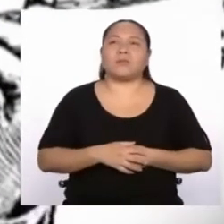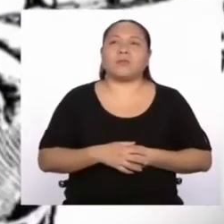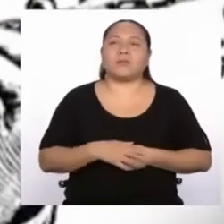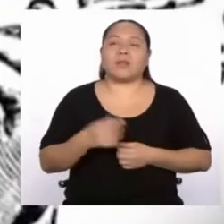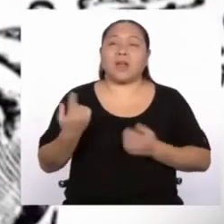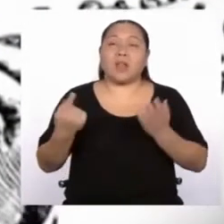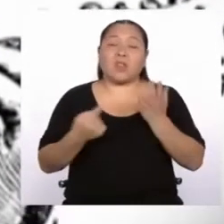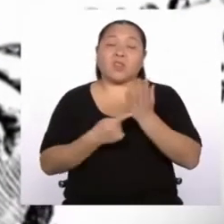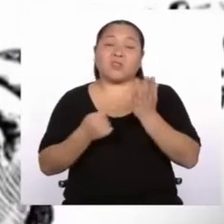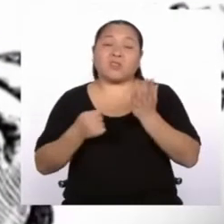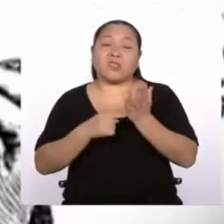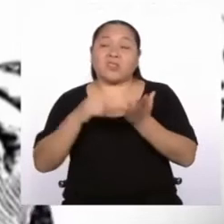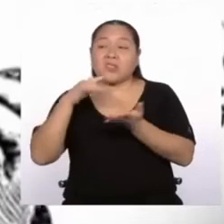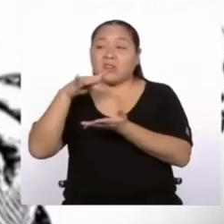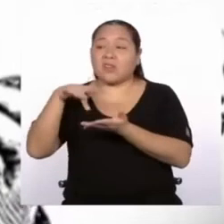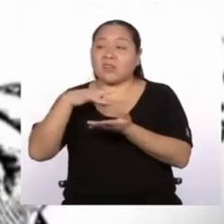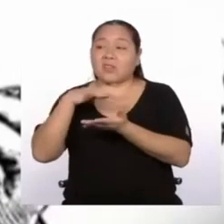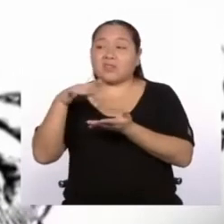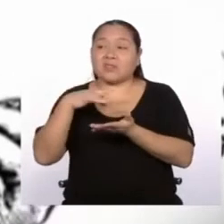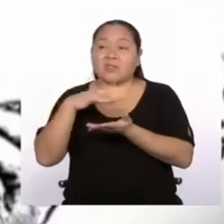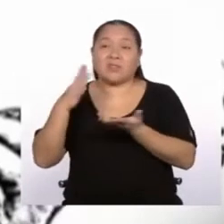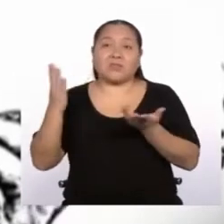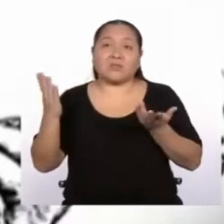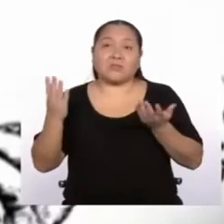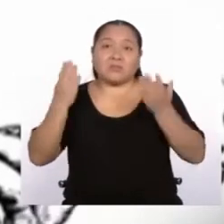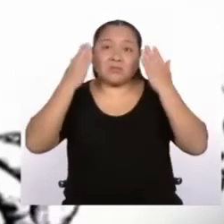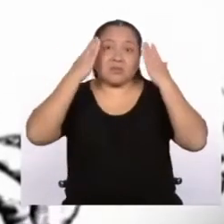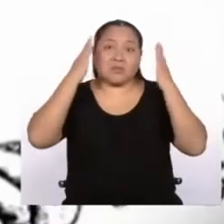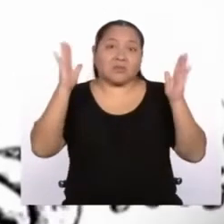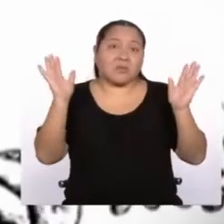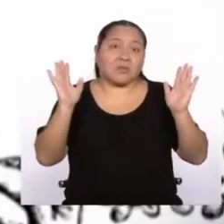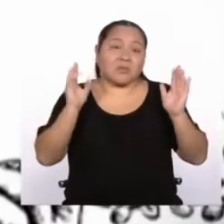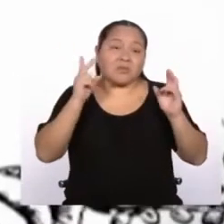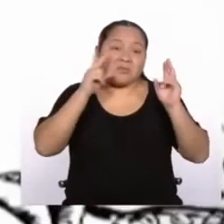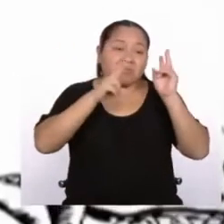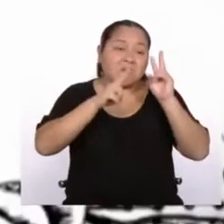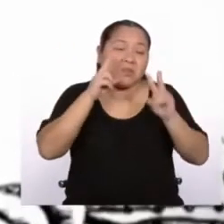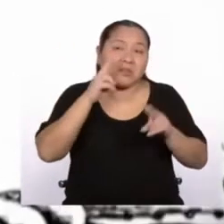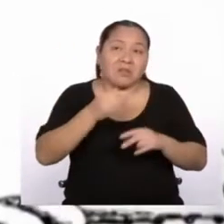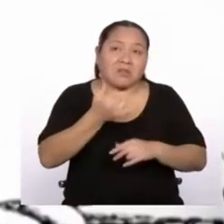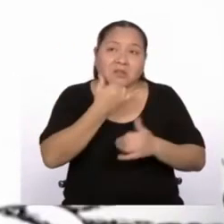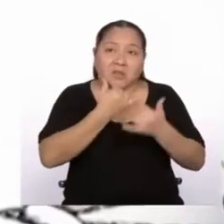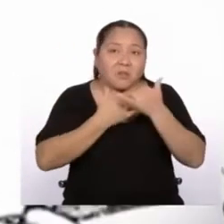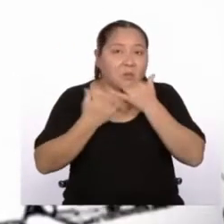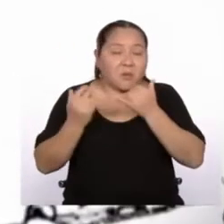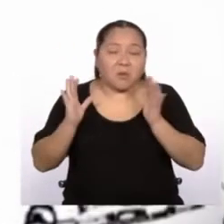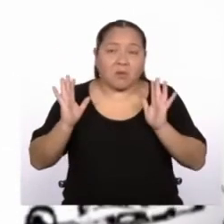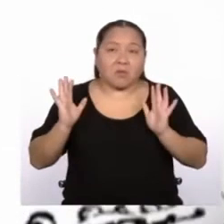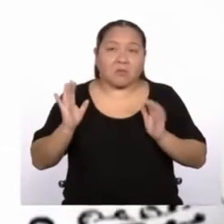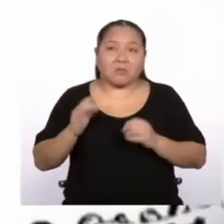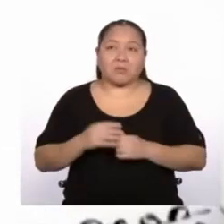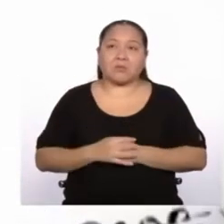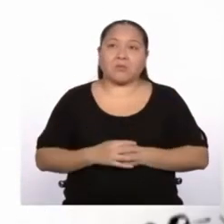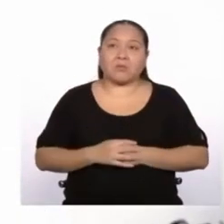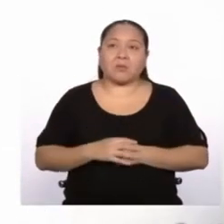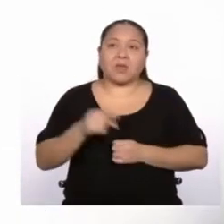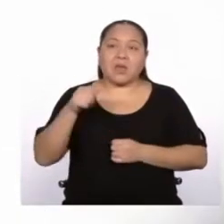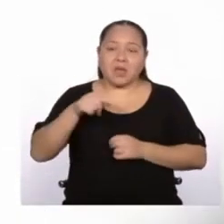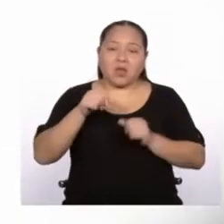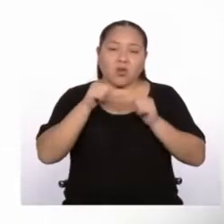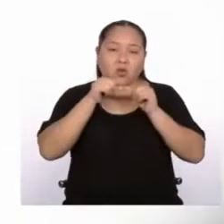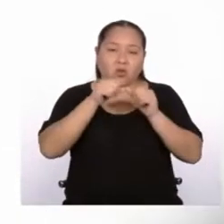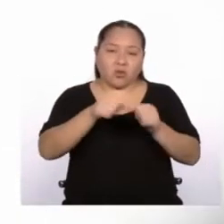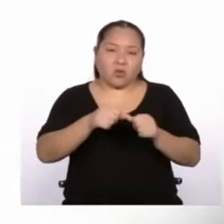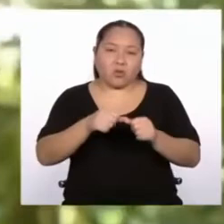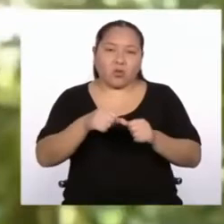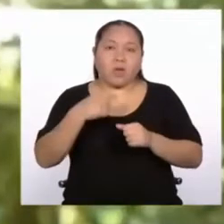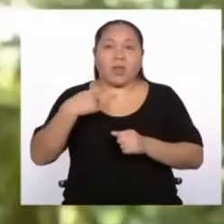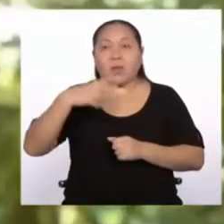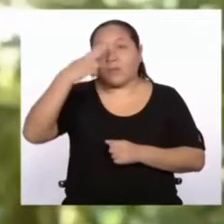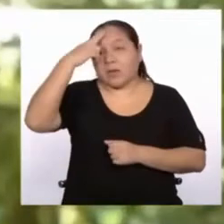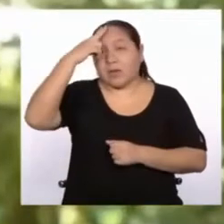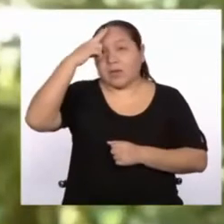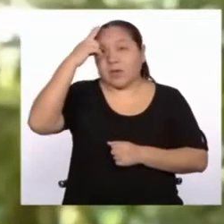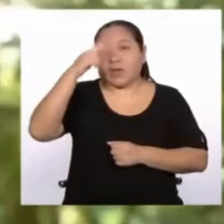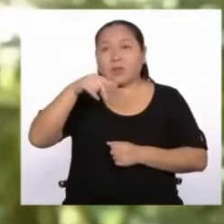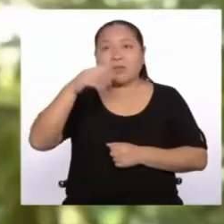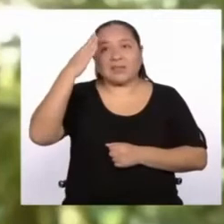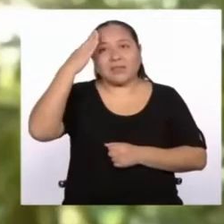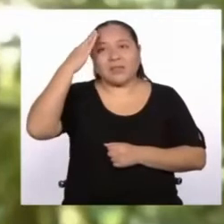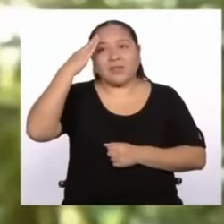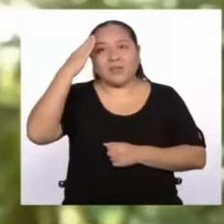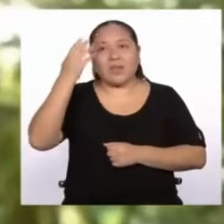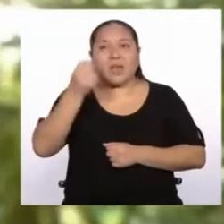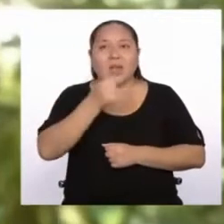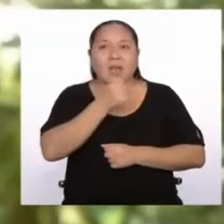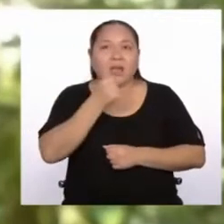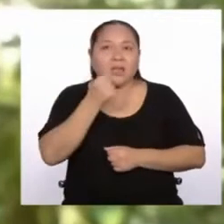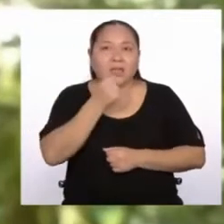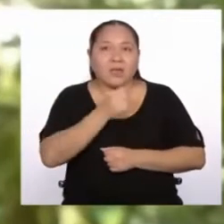los técnicos de grabación eran americanos, no se dieron cuenta de ese aspecto, ¿no? Él sí, él era mexicano, sabía lo que estaba